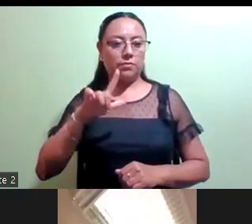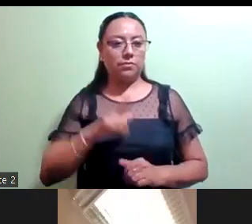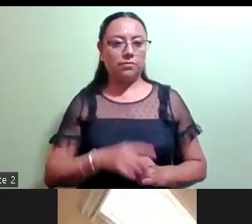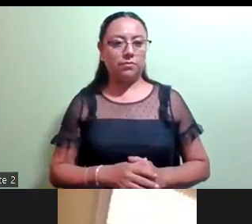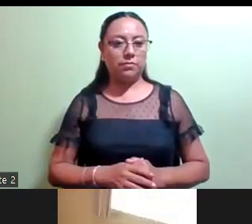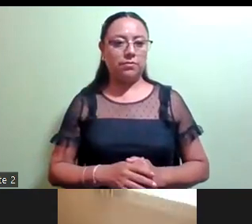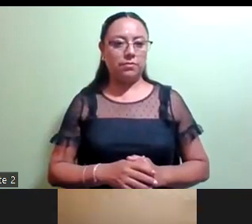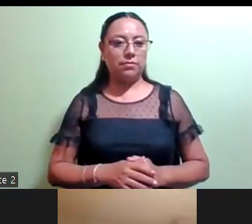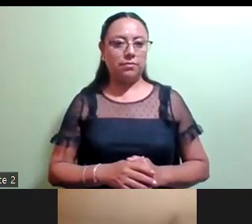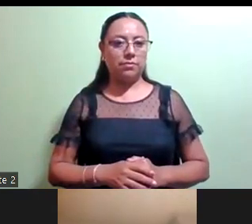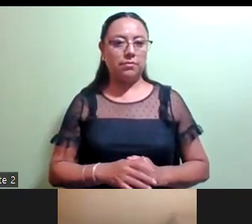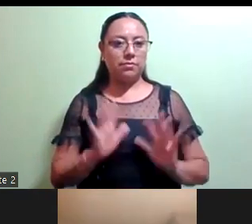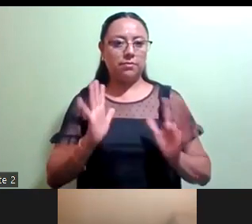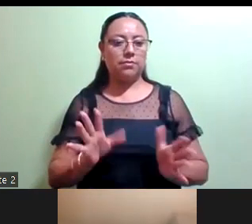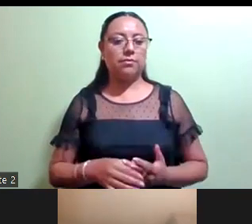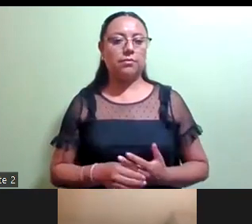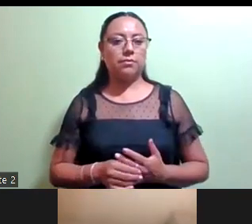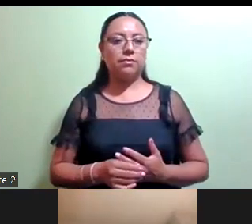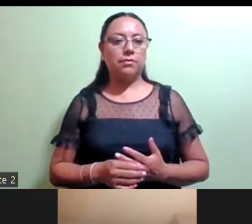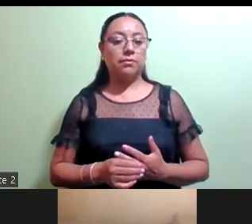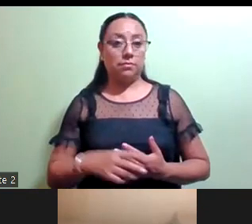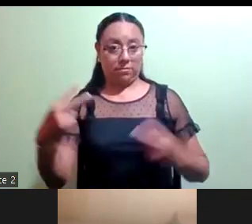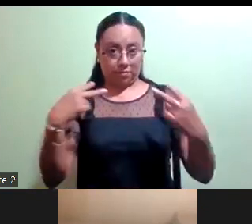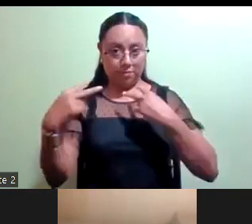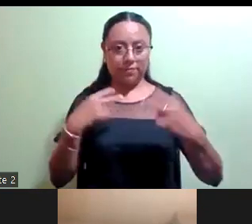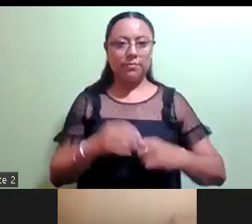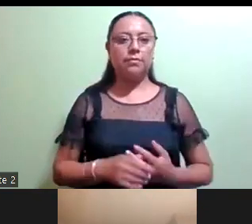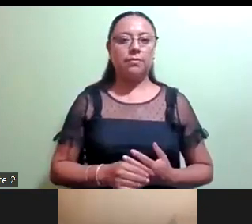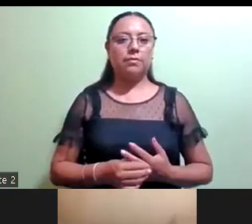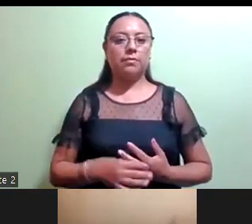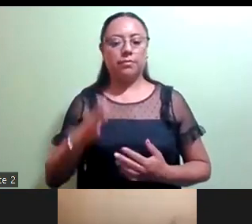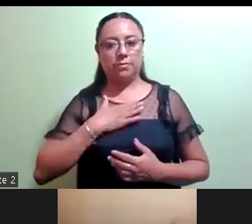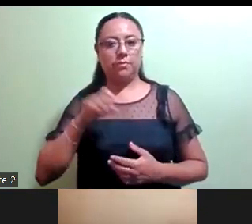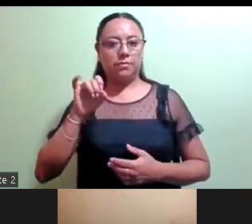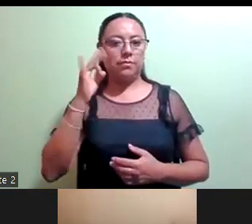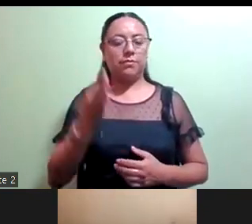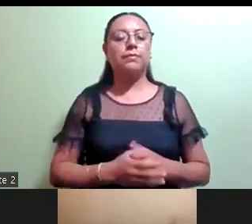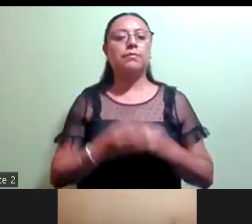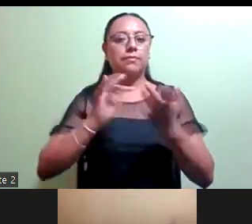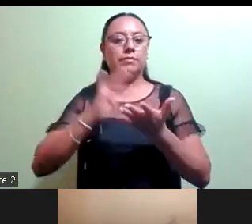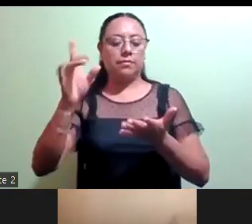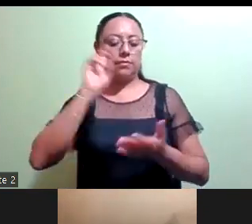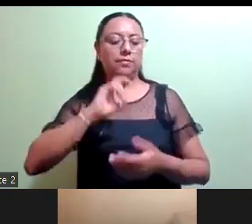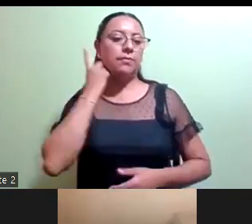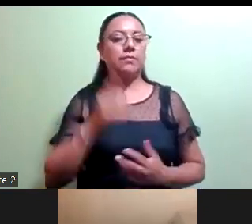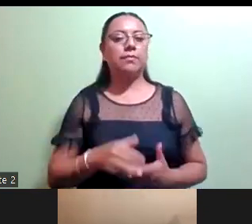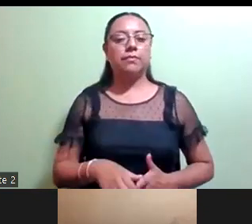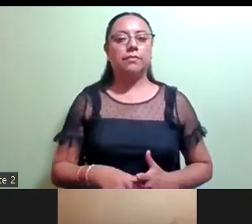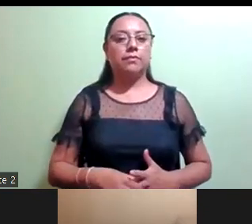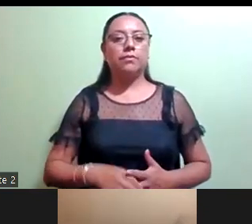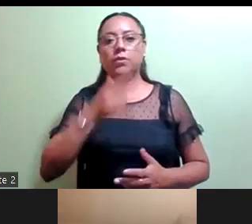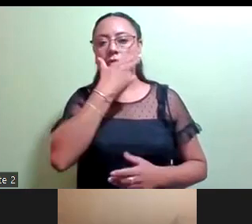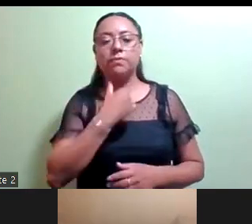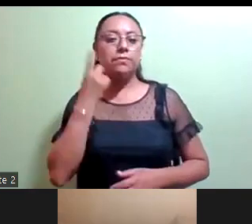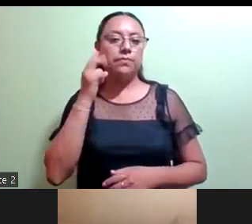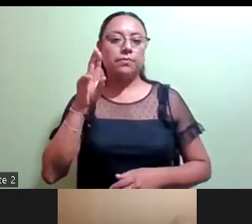Ya. Diputada Xochitl Bravo. Ya. Xochitl Bravo, favor. Muchas gracias, diputada. Diputado Roifi Torres